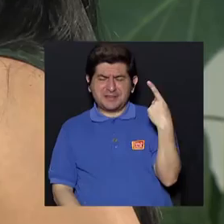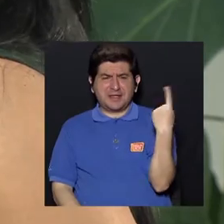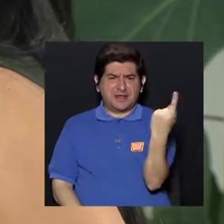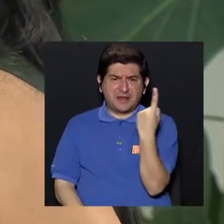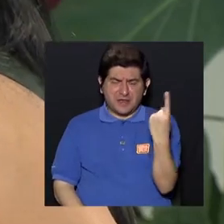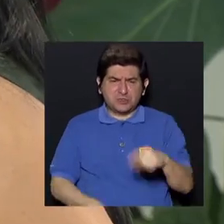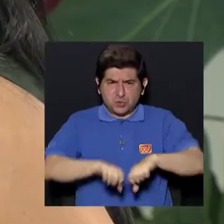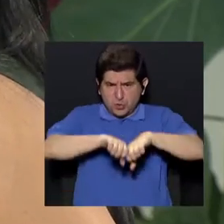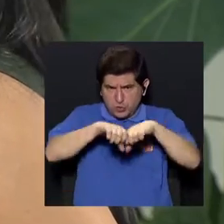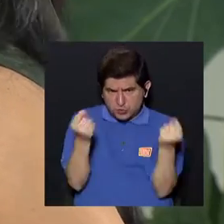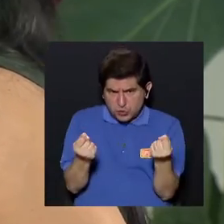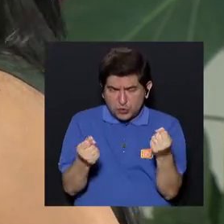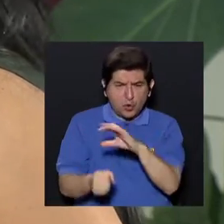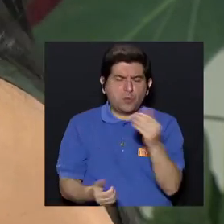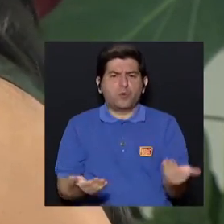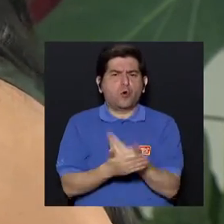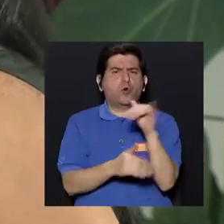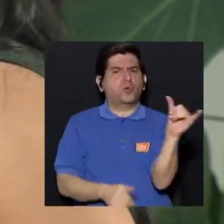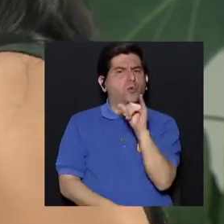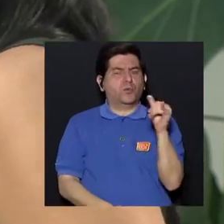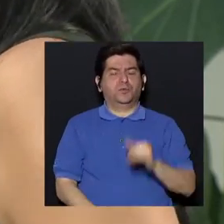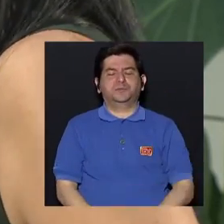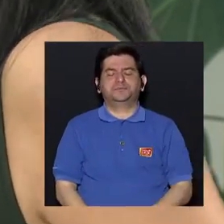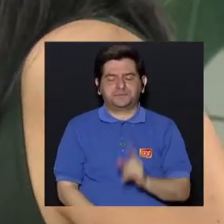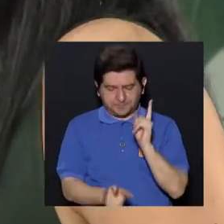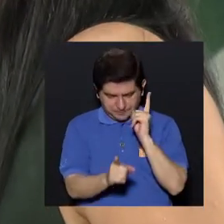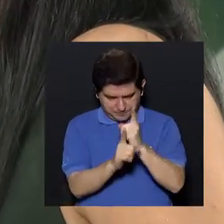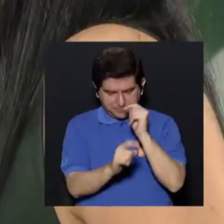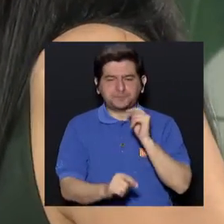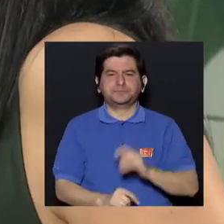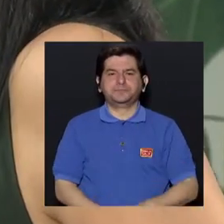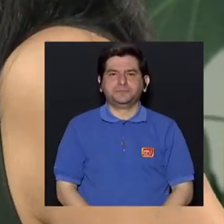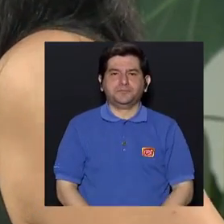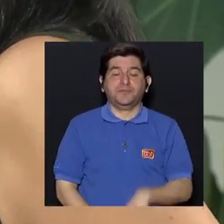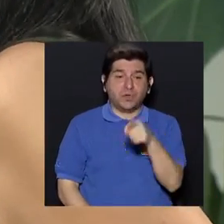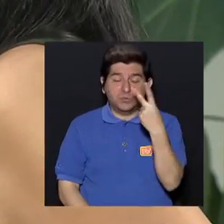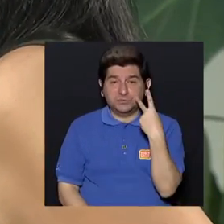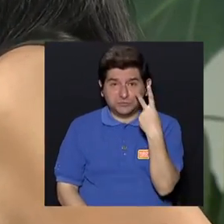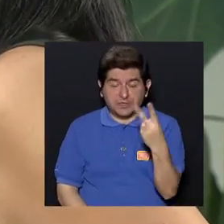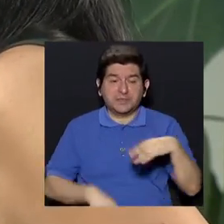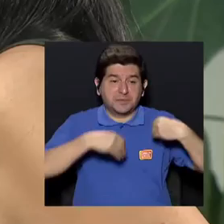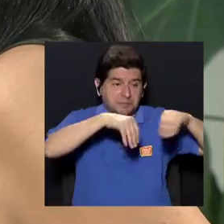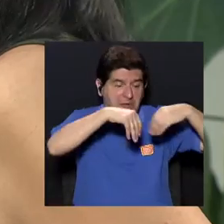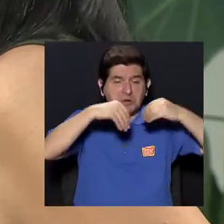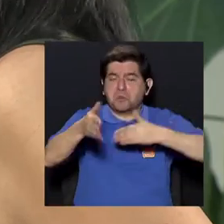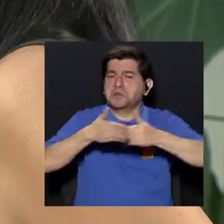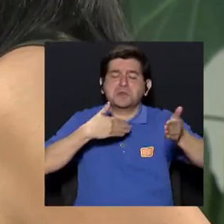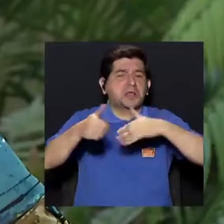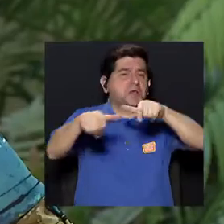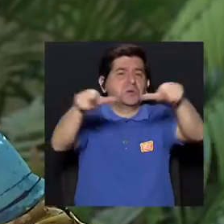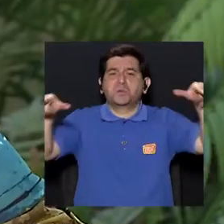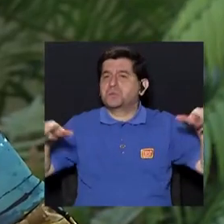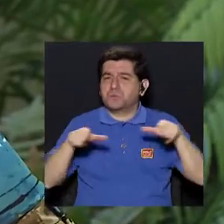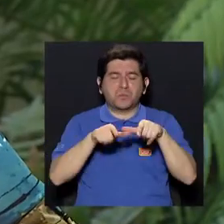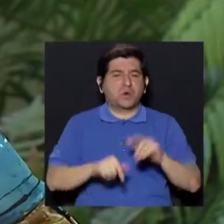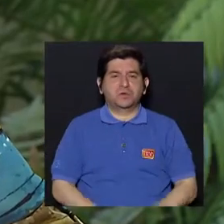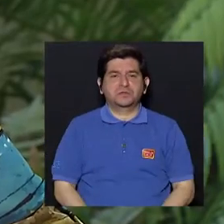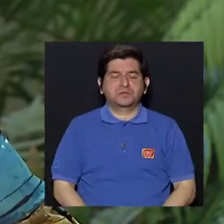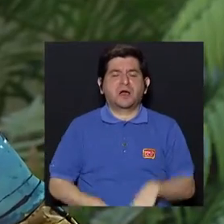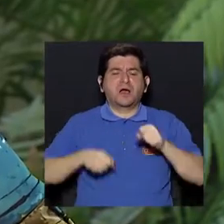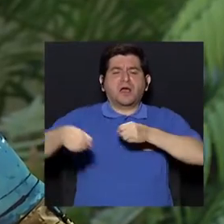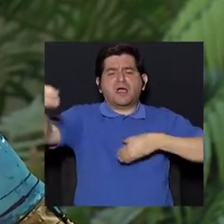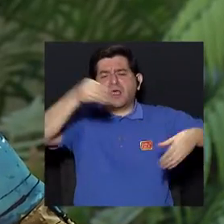solo si se quiebra o cuando está nuevo también es peligroso. Exacto, ustedes ven que lo venden en cualquier sitio. Ahora vamos al